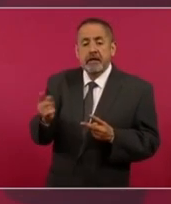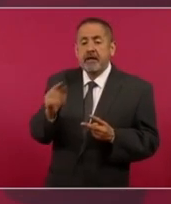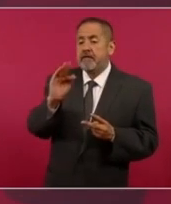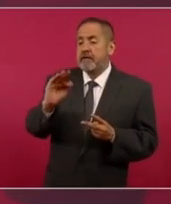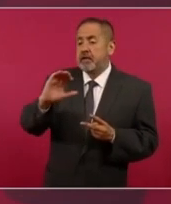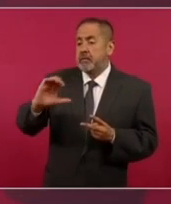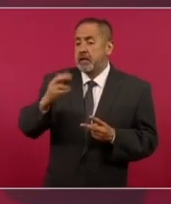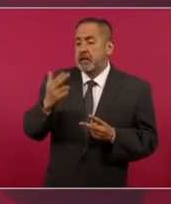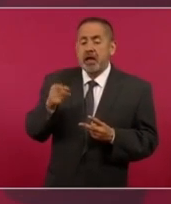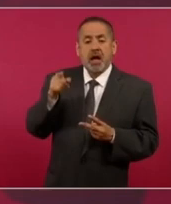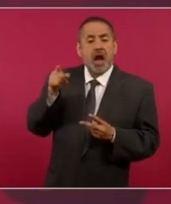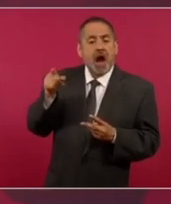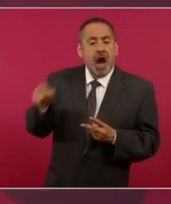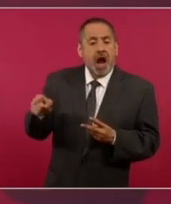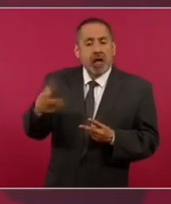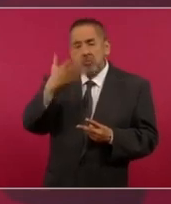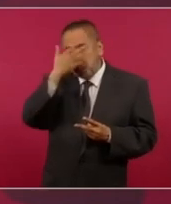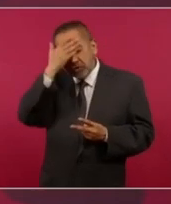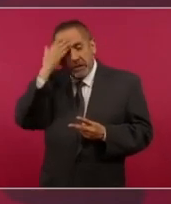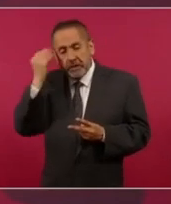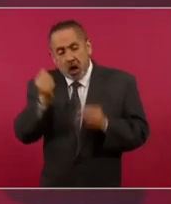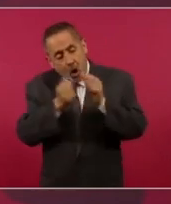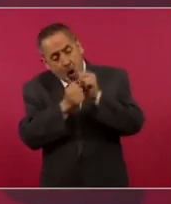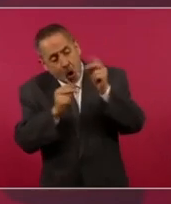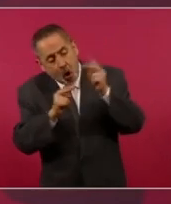pero Calderón no sabía.